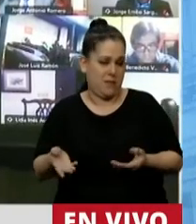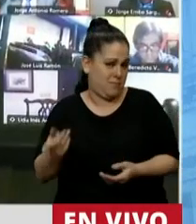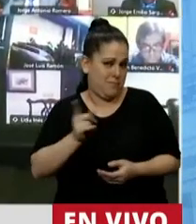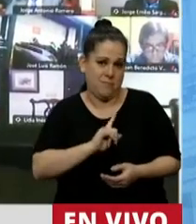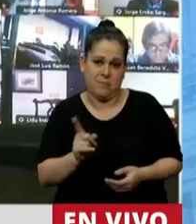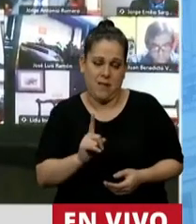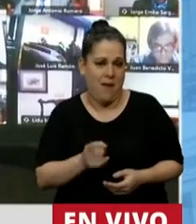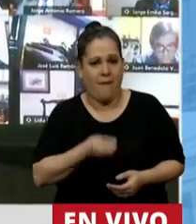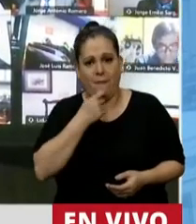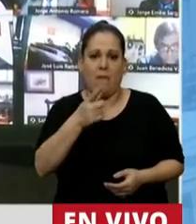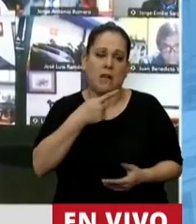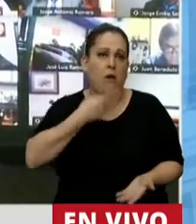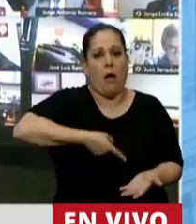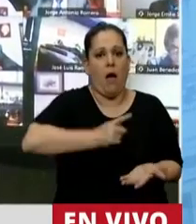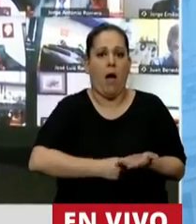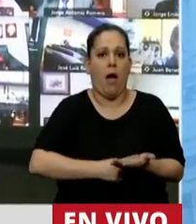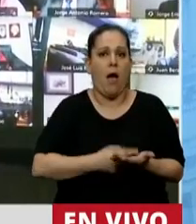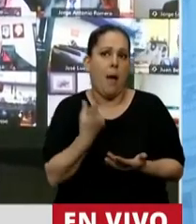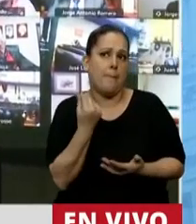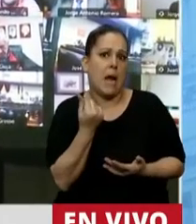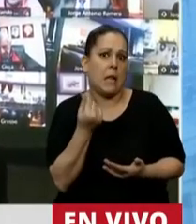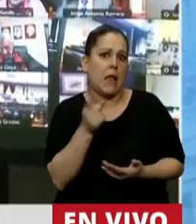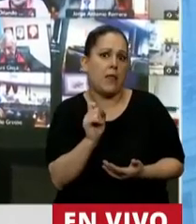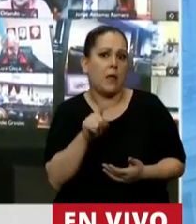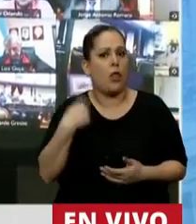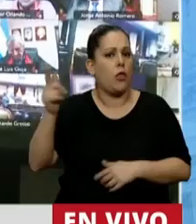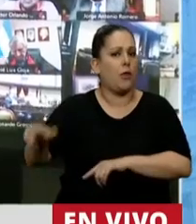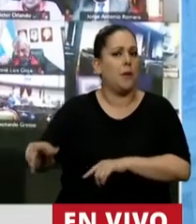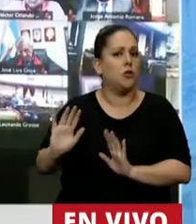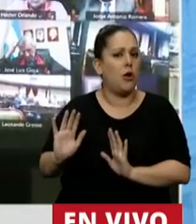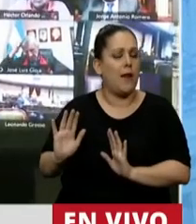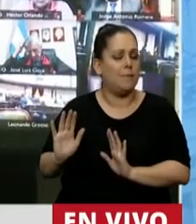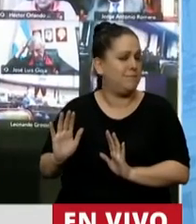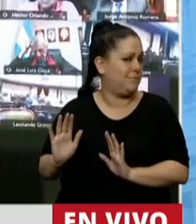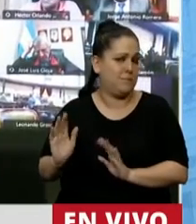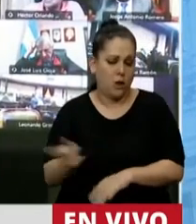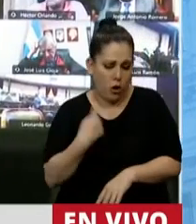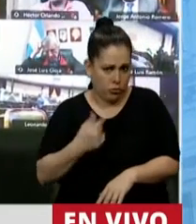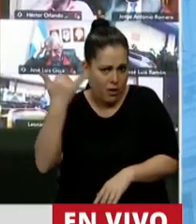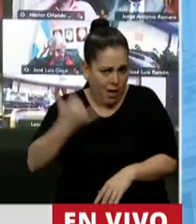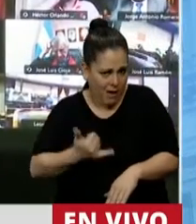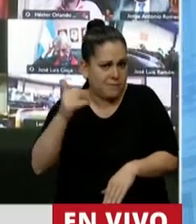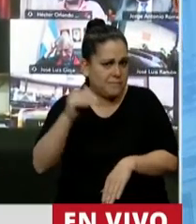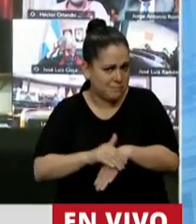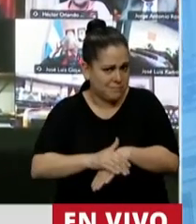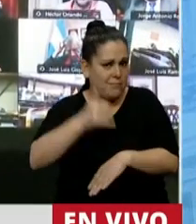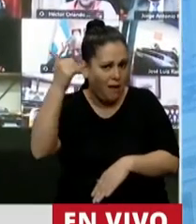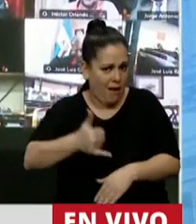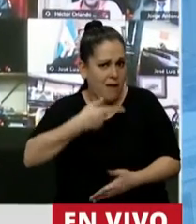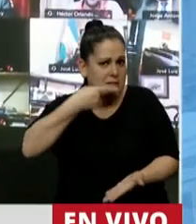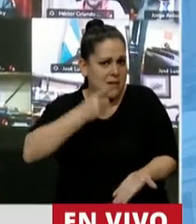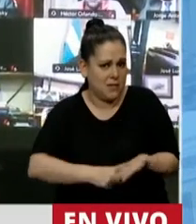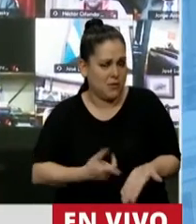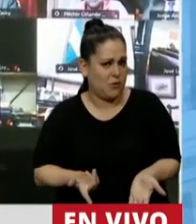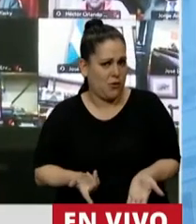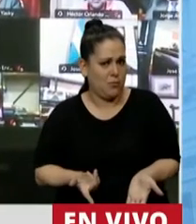normas con la plata de otro. ¿Qué hacemos nosotros cuando tenemos decisiones y cuando muchas veces no podemos